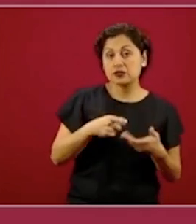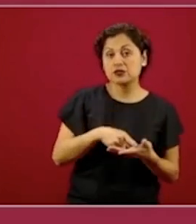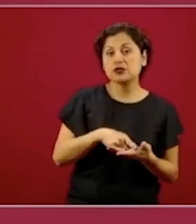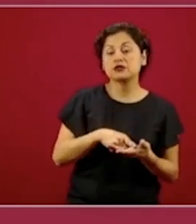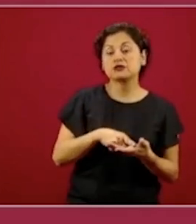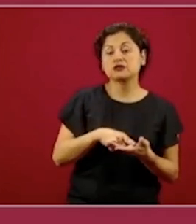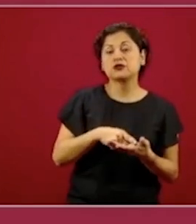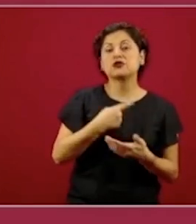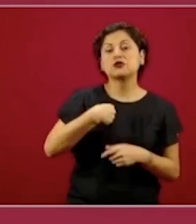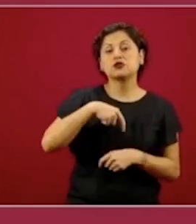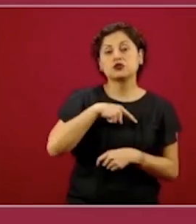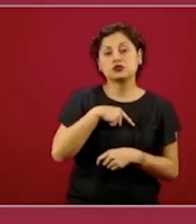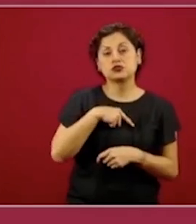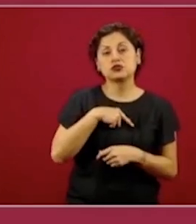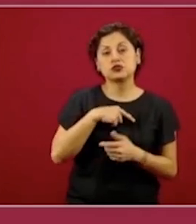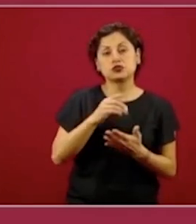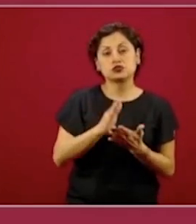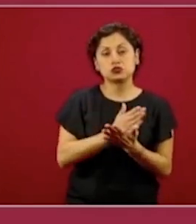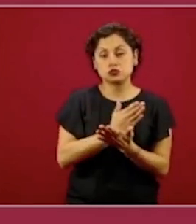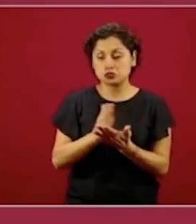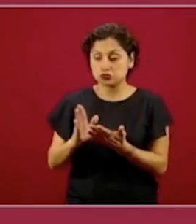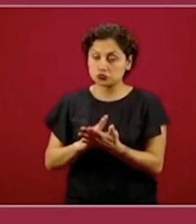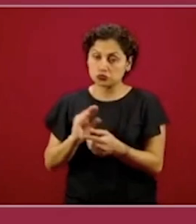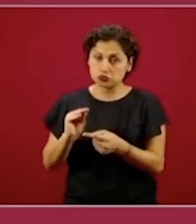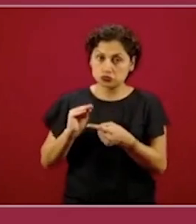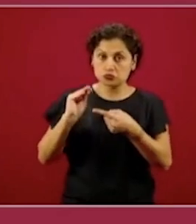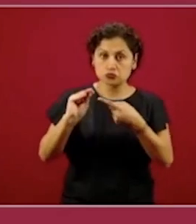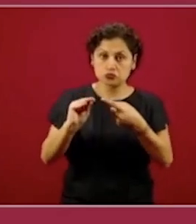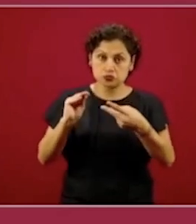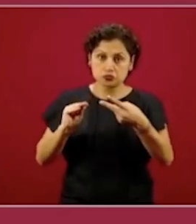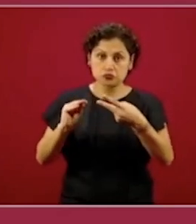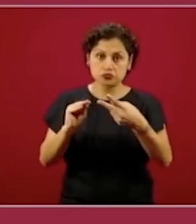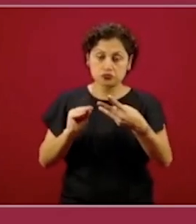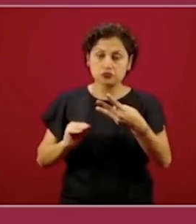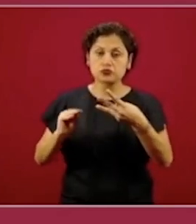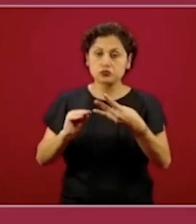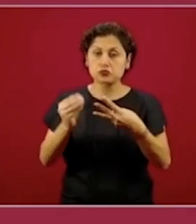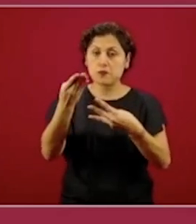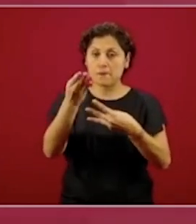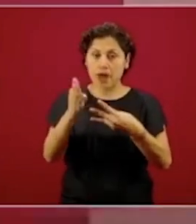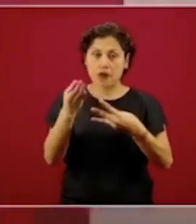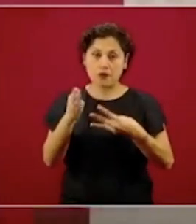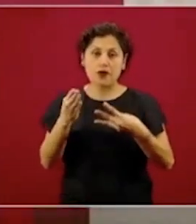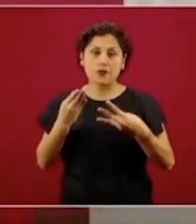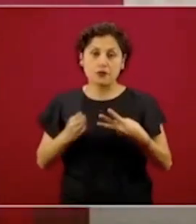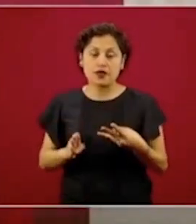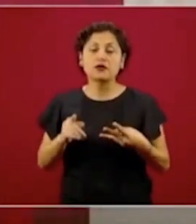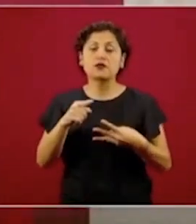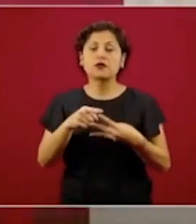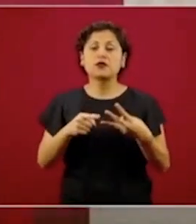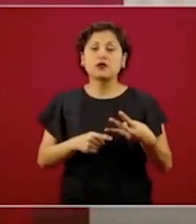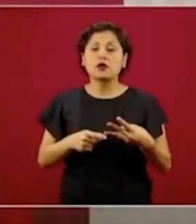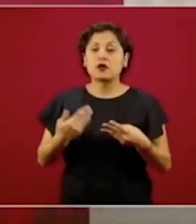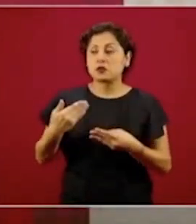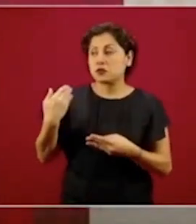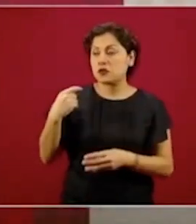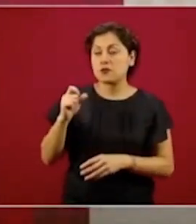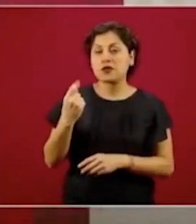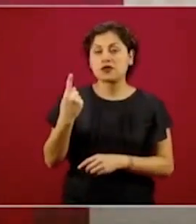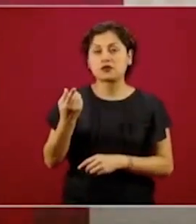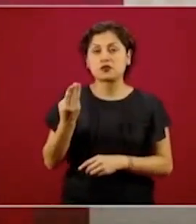bancos y tenemos hoy, o por lo menos hasta el 21 de mayo, teníamos dispersado